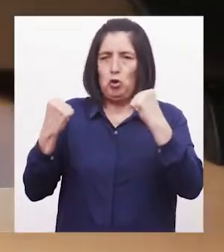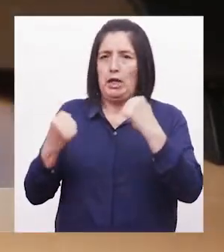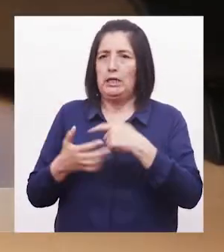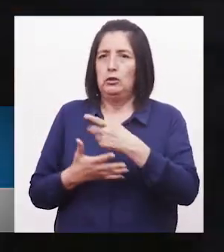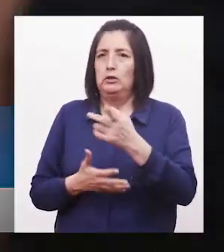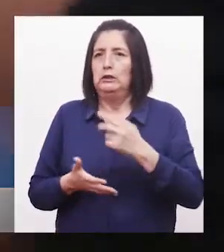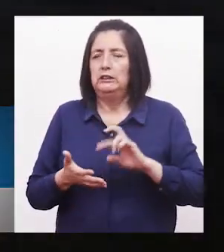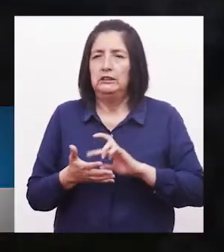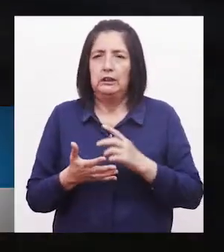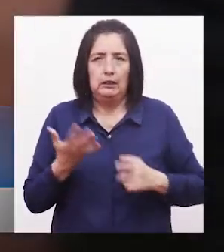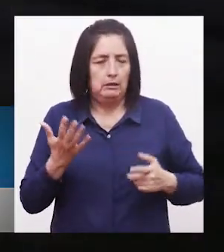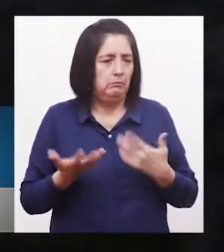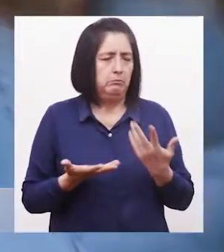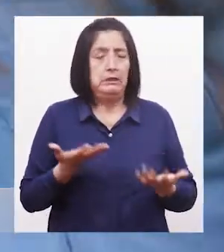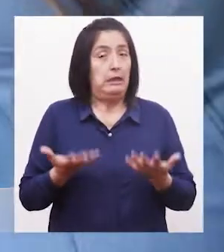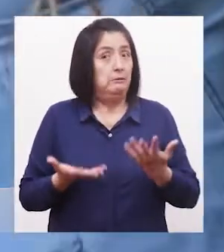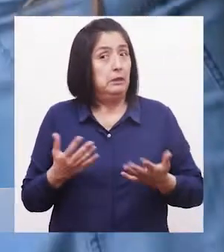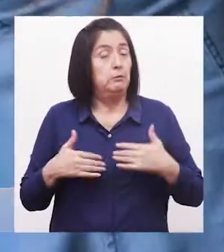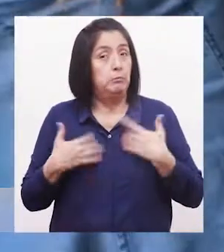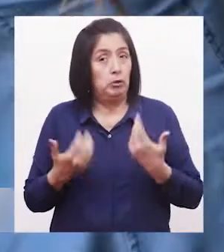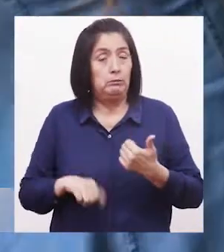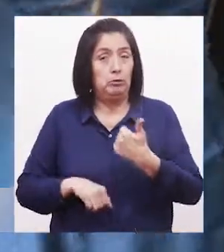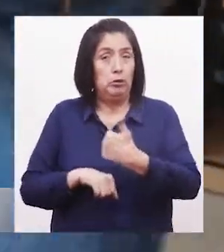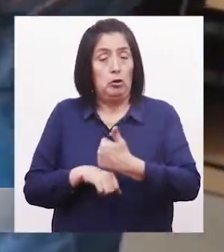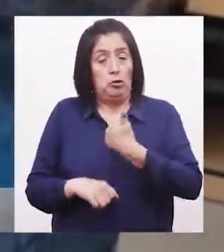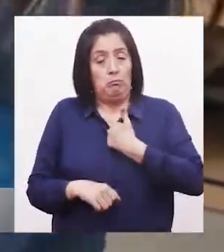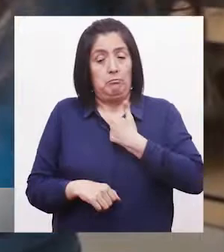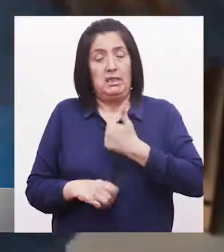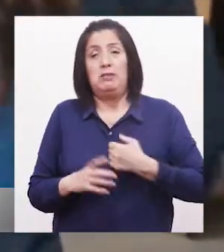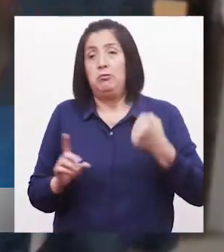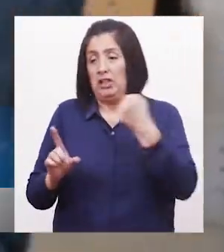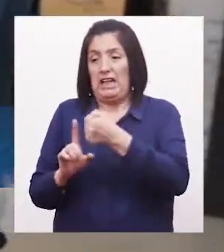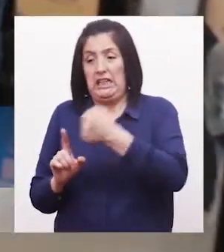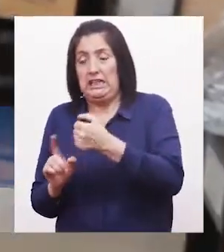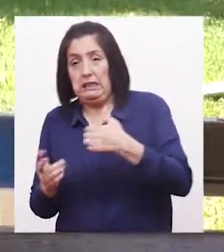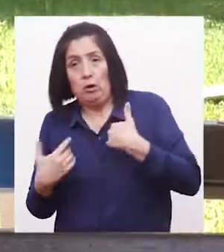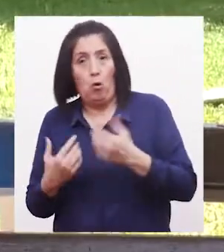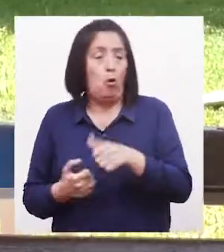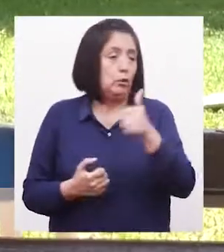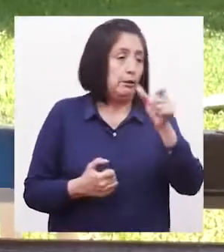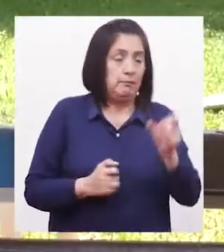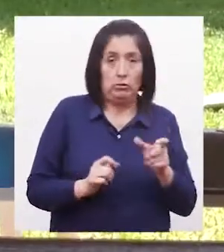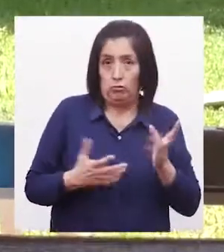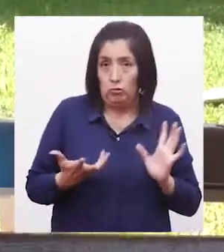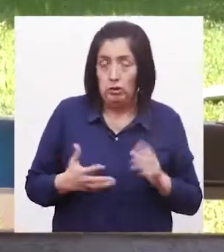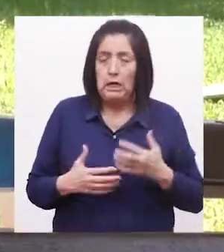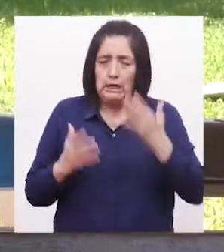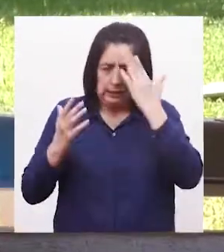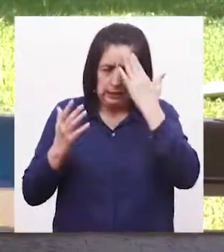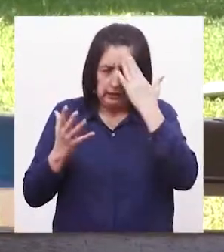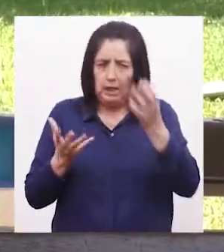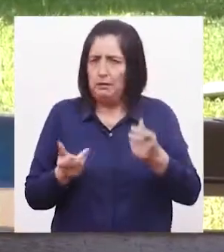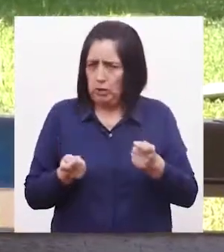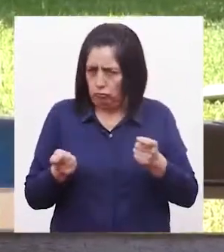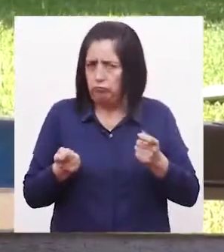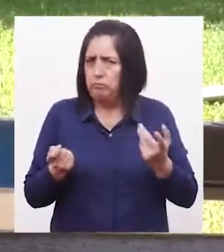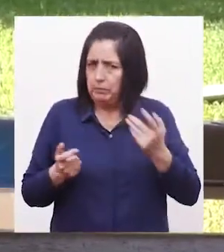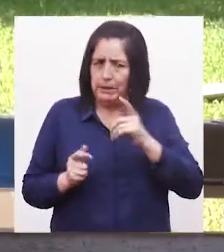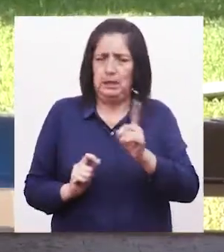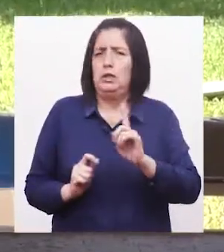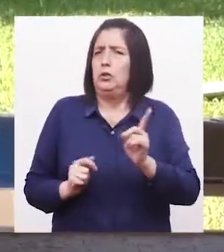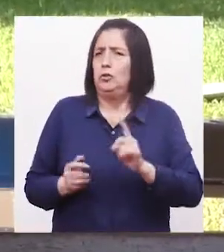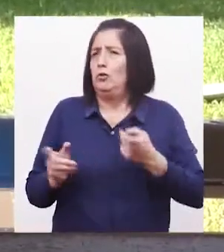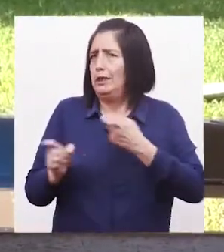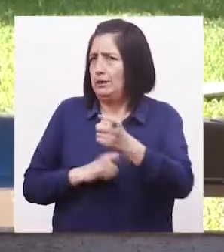Es decir, podamos inclusive autoagredirnos o agredir a otra persona Hay que saberla canalizar justamente para no